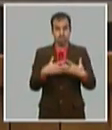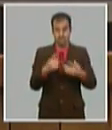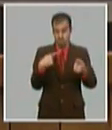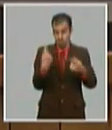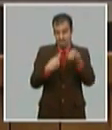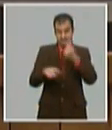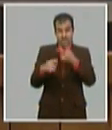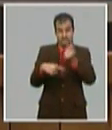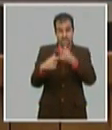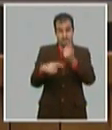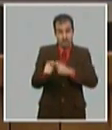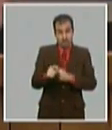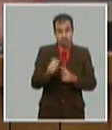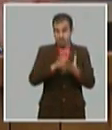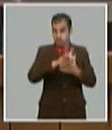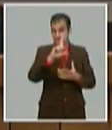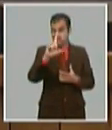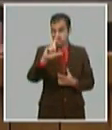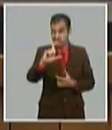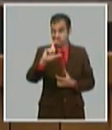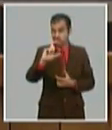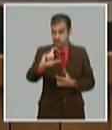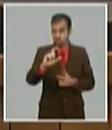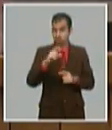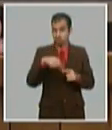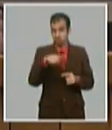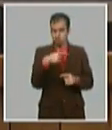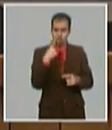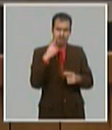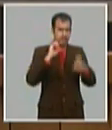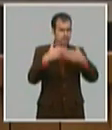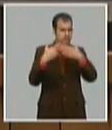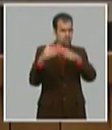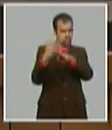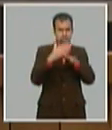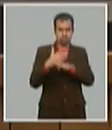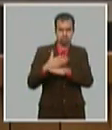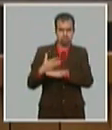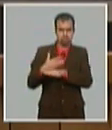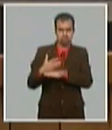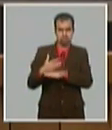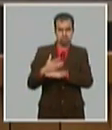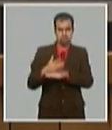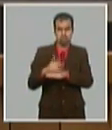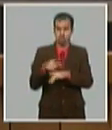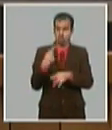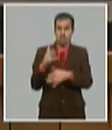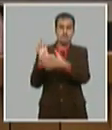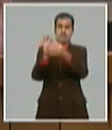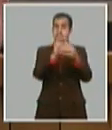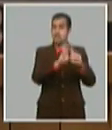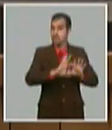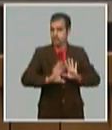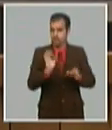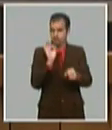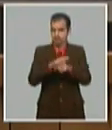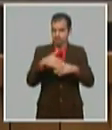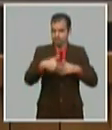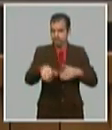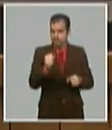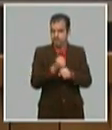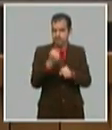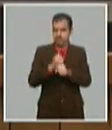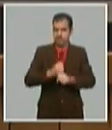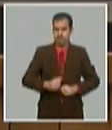tenemos en los mercados minoristas y mayoristas que ya iniciamos por Germa y algunos otros proveedores y